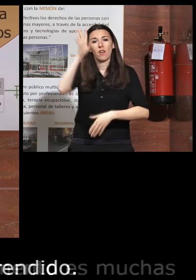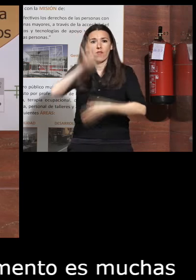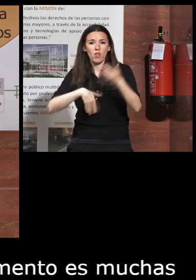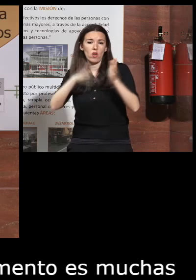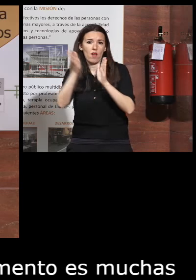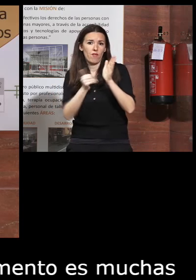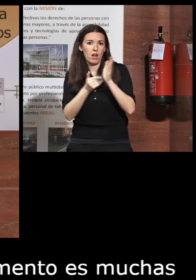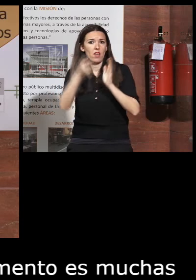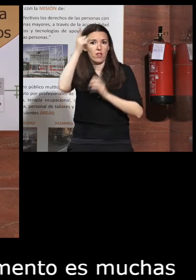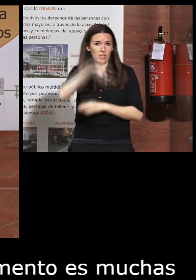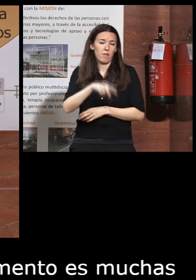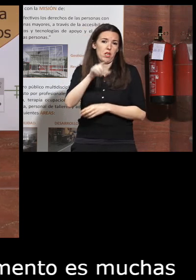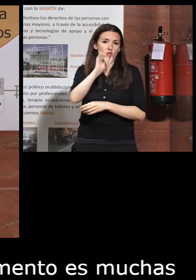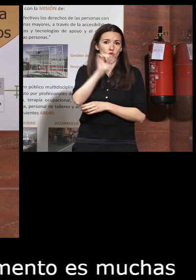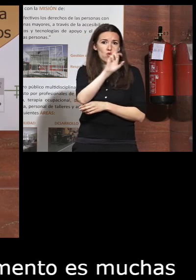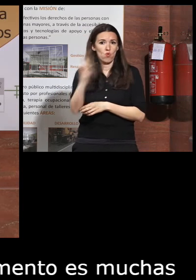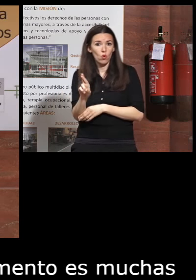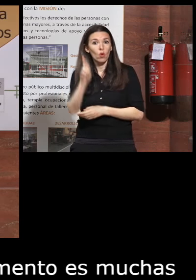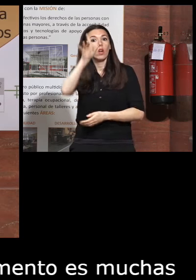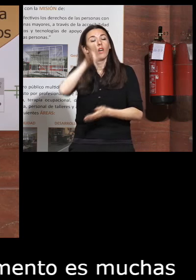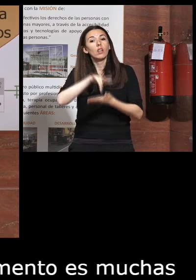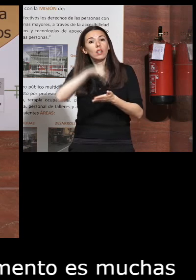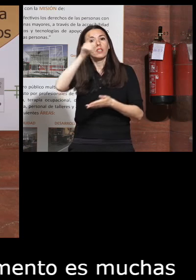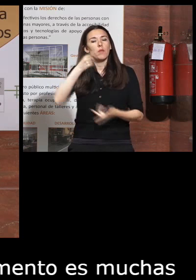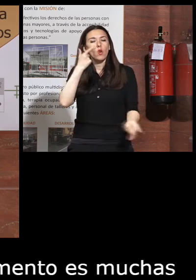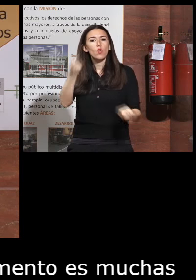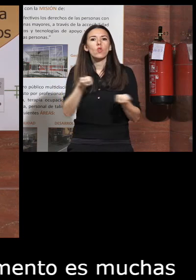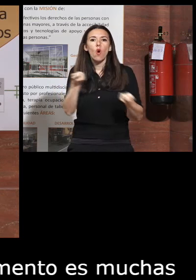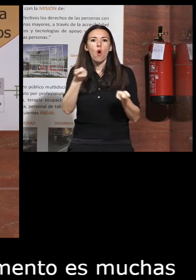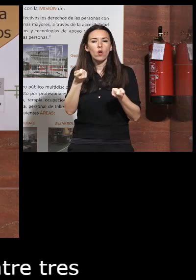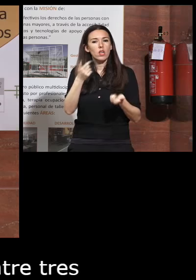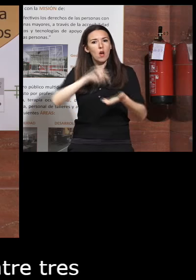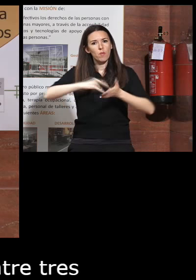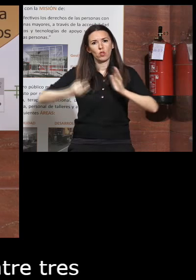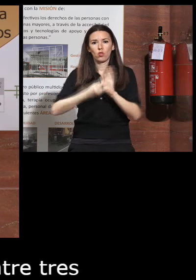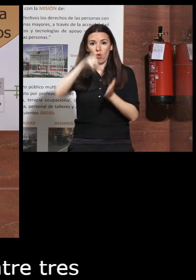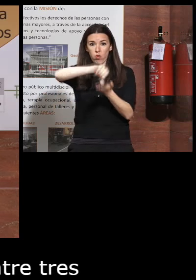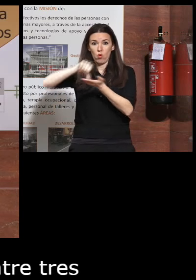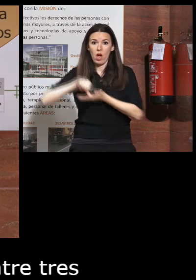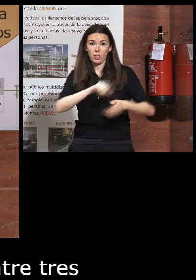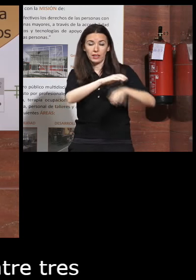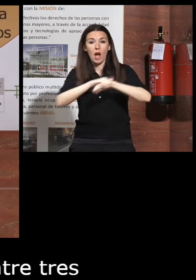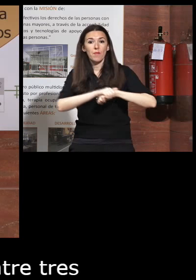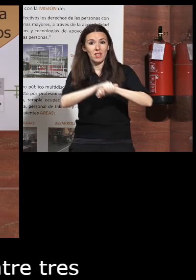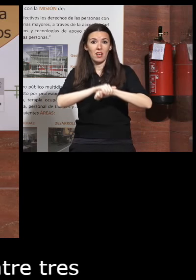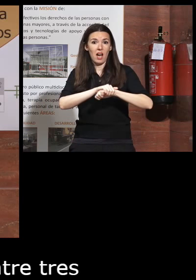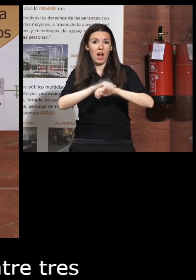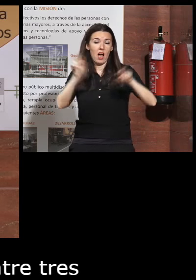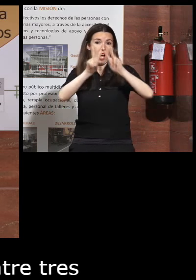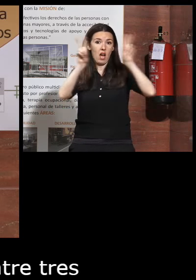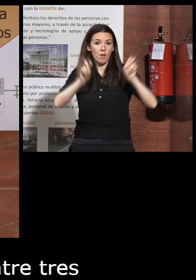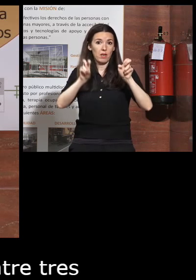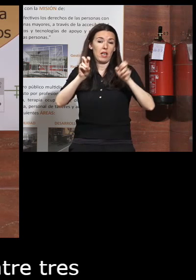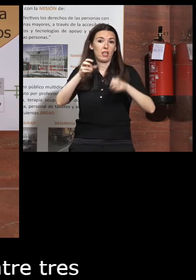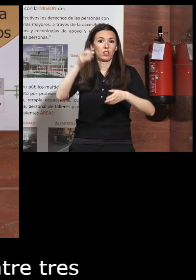Valencia y la Ramón Llull y bueno y también coordina el proyecto de ciudades amigables en Islata o en